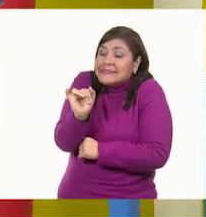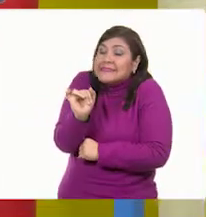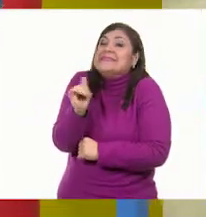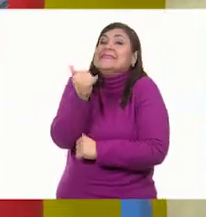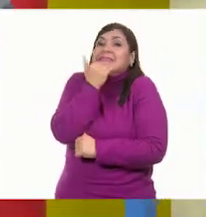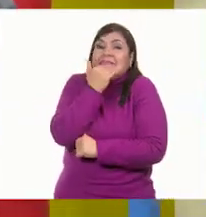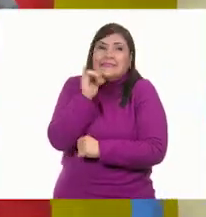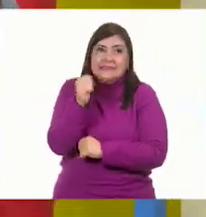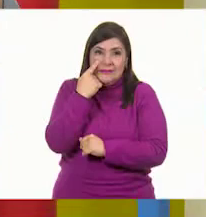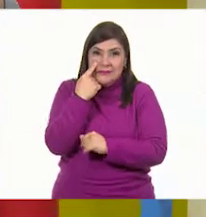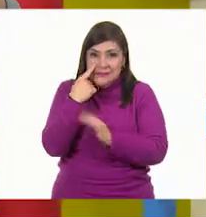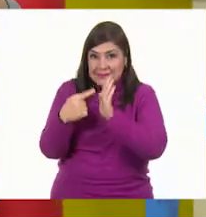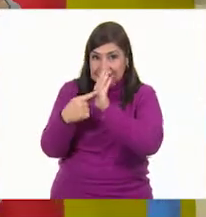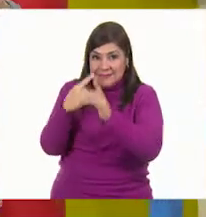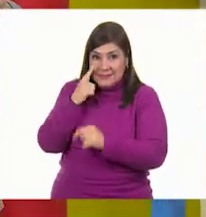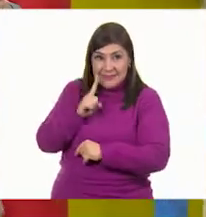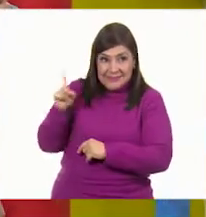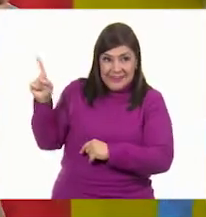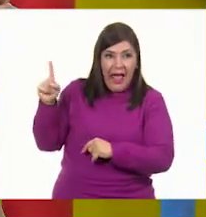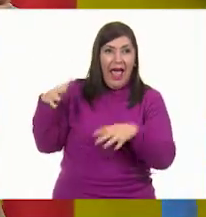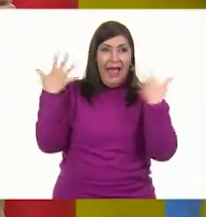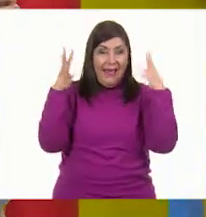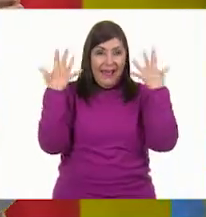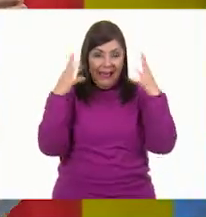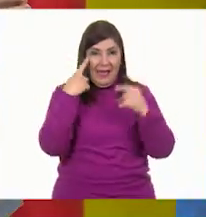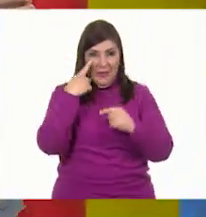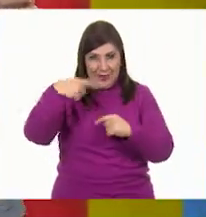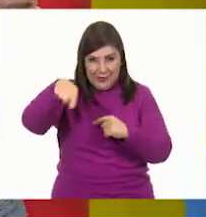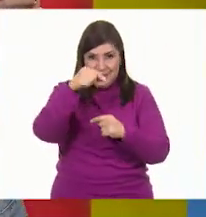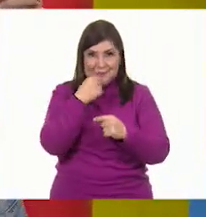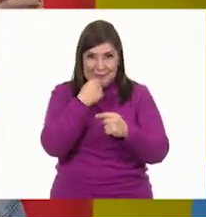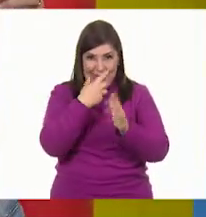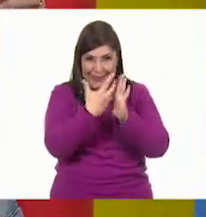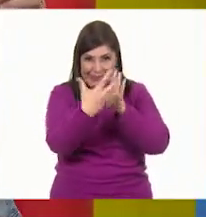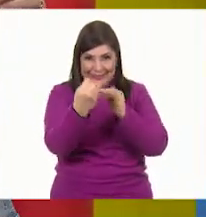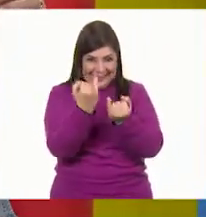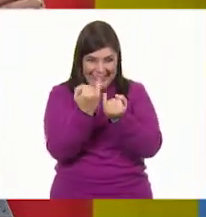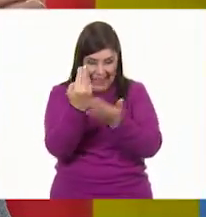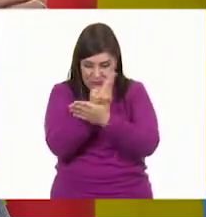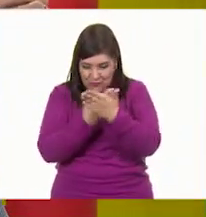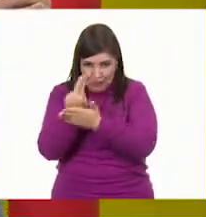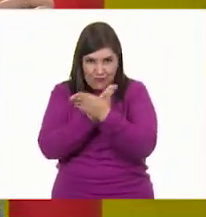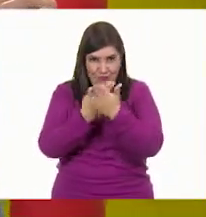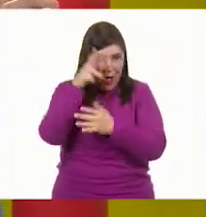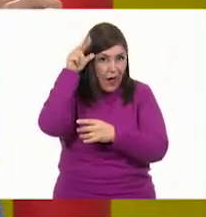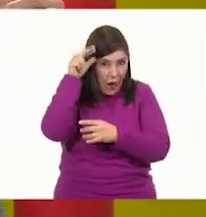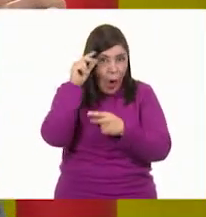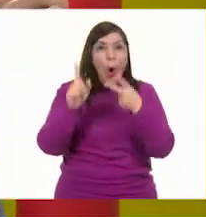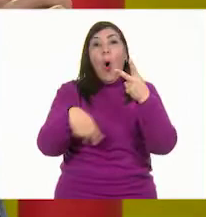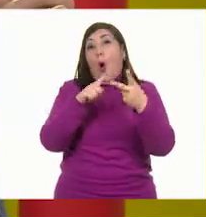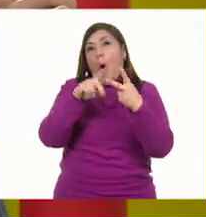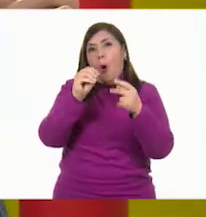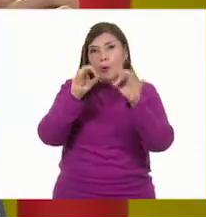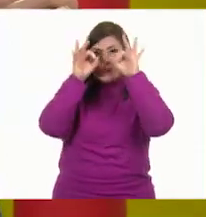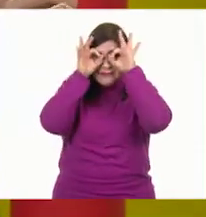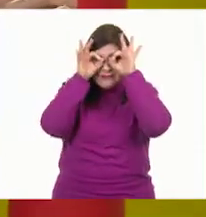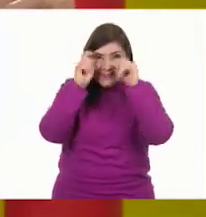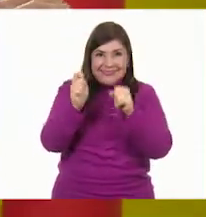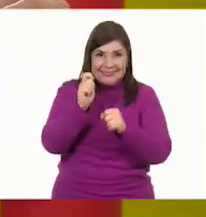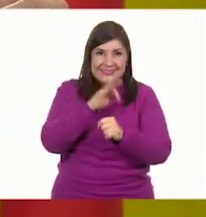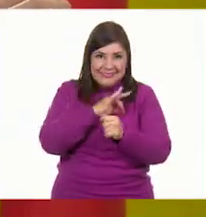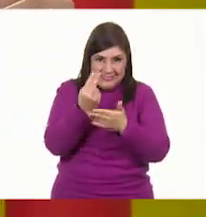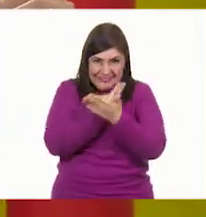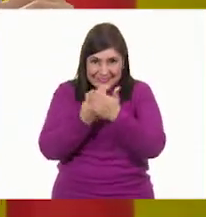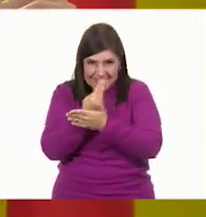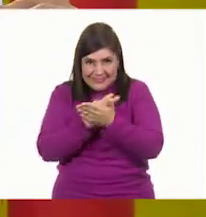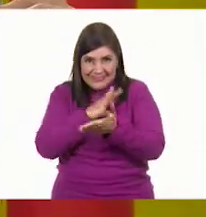¡Miren, qué bonito! ¡Bravo! Seguramente niñas y niños ya están haciendo su conejo o hasta el tecolote mismo, ¿verdad? Exacto. Y pueden